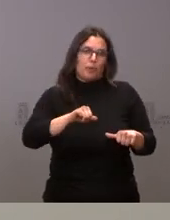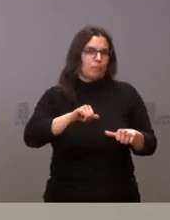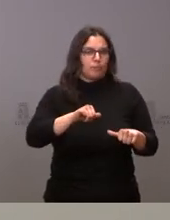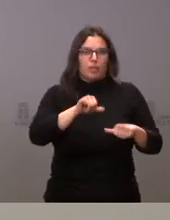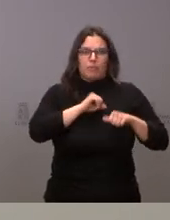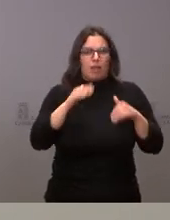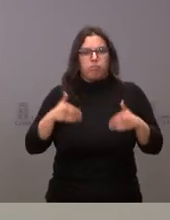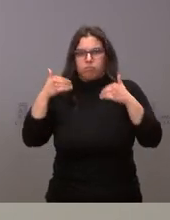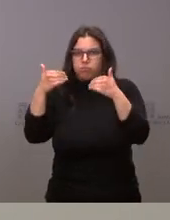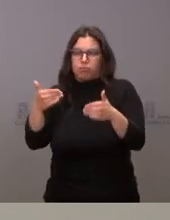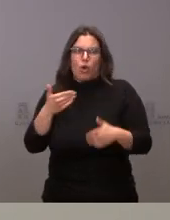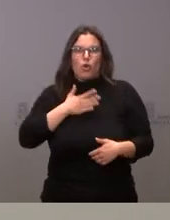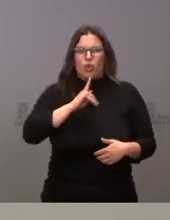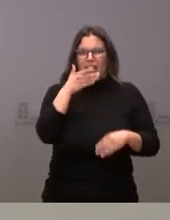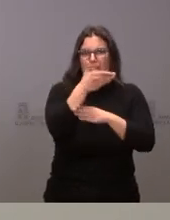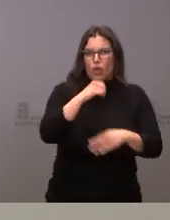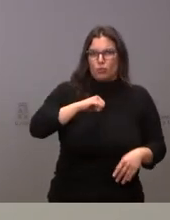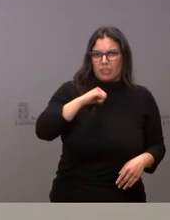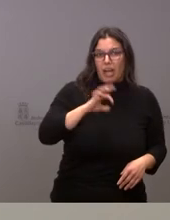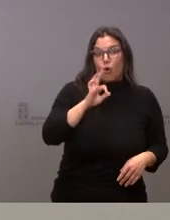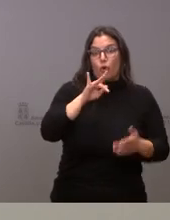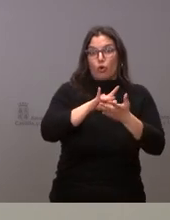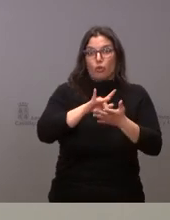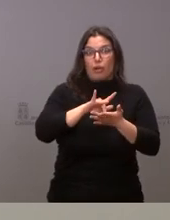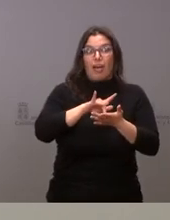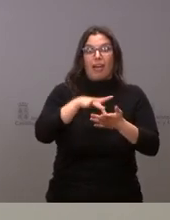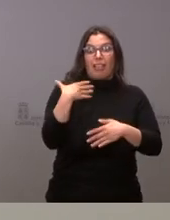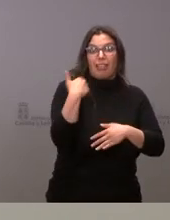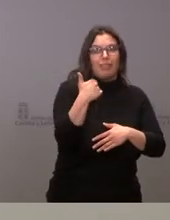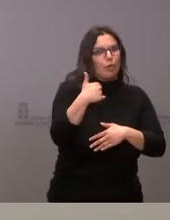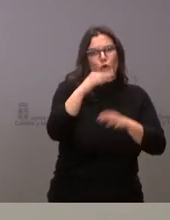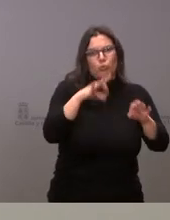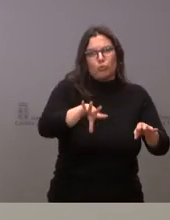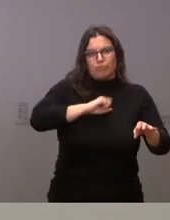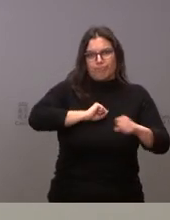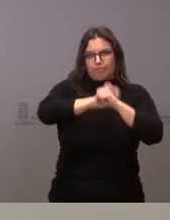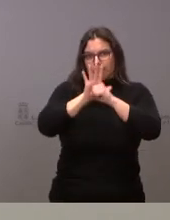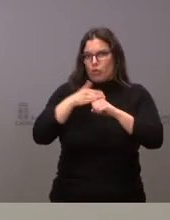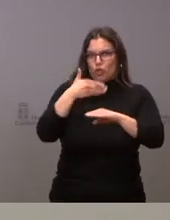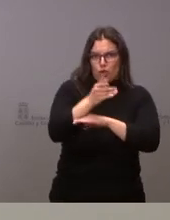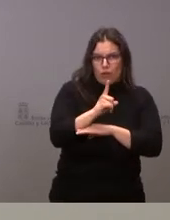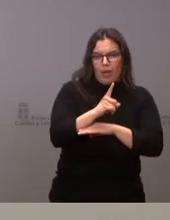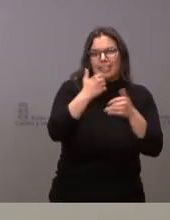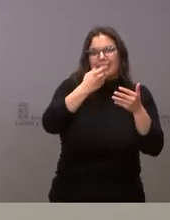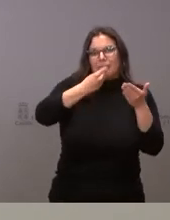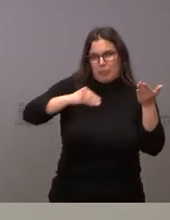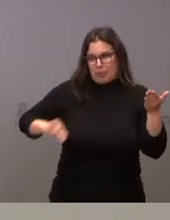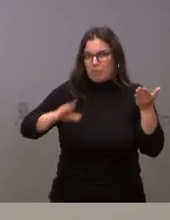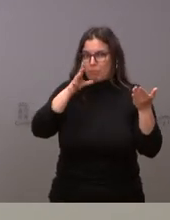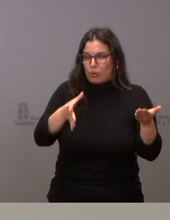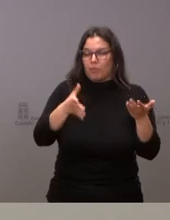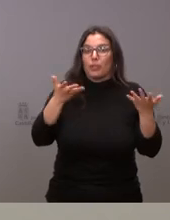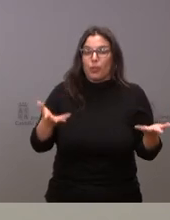o también ante el riesgo de contagios que se han producido dentro del propio hospital en los momentos más graves de la enfermedad la idea de la